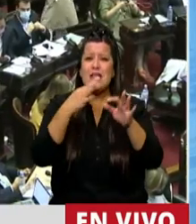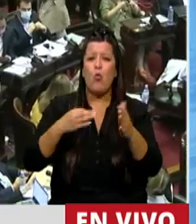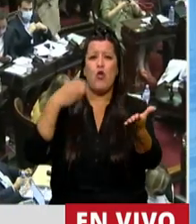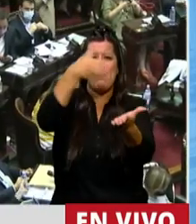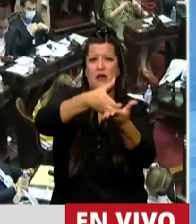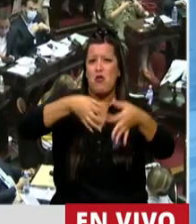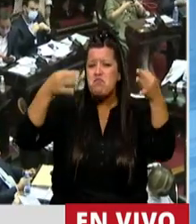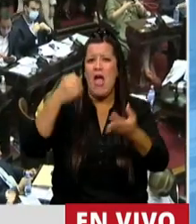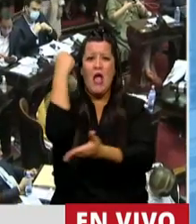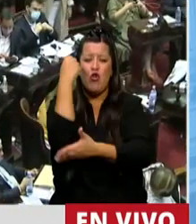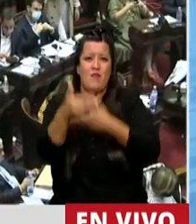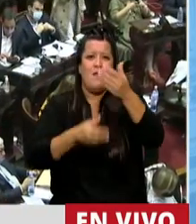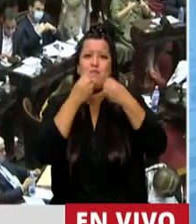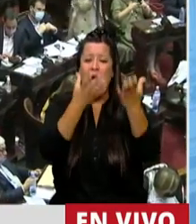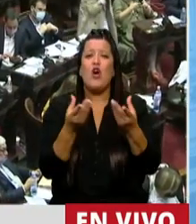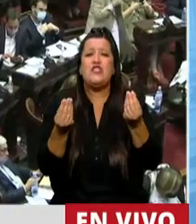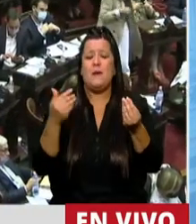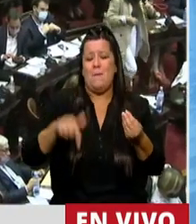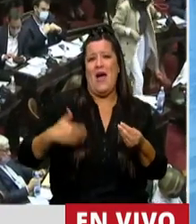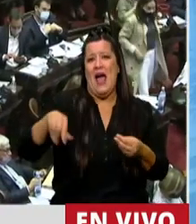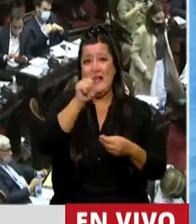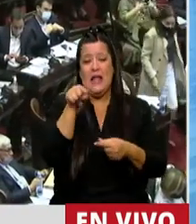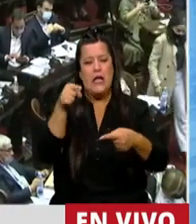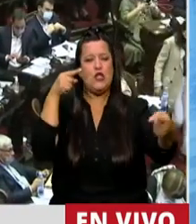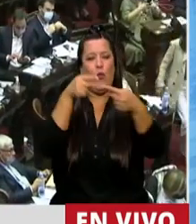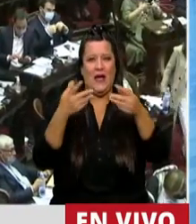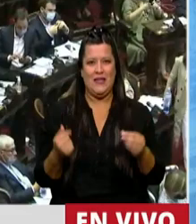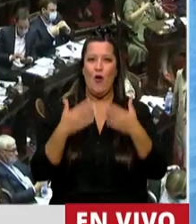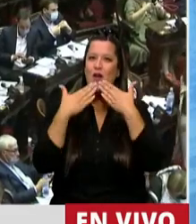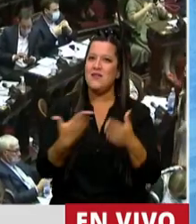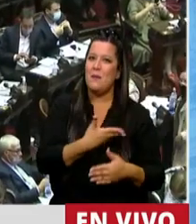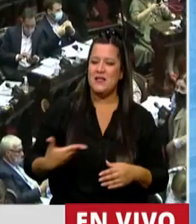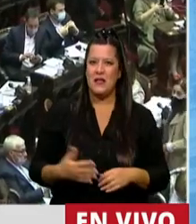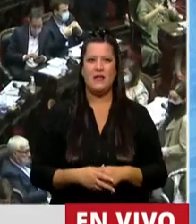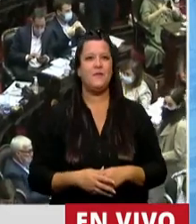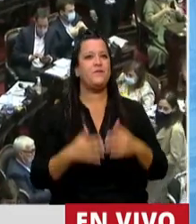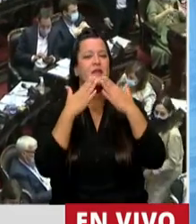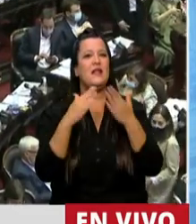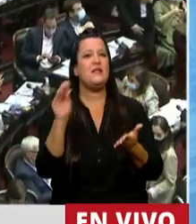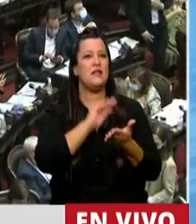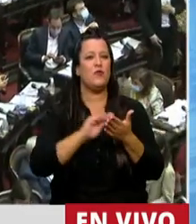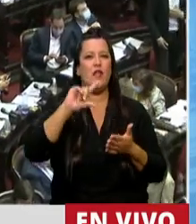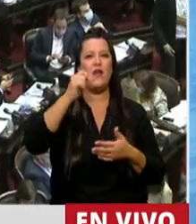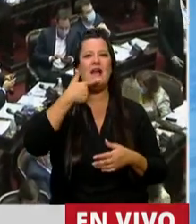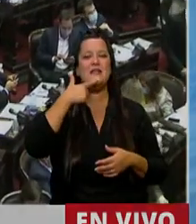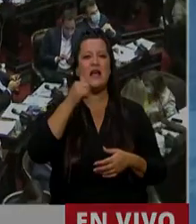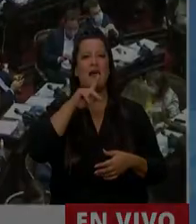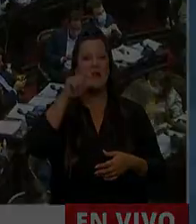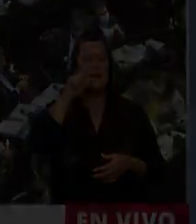y en definitiva sirve para la Argentina. Y eso es nuestro objetivo. Gracias, Presidente. Gracias, Diputado Casareto.